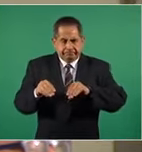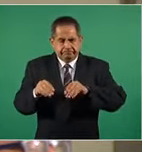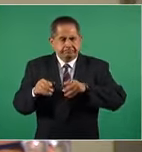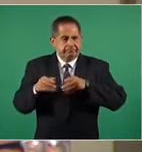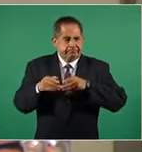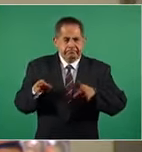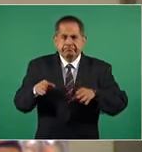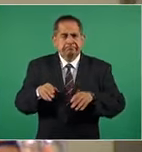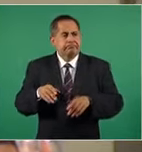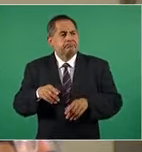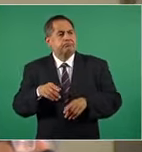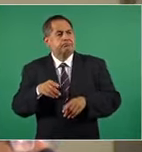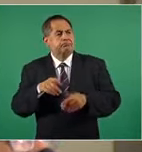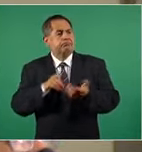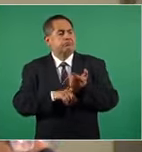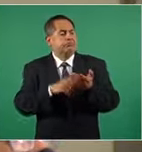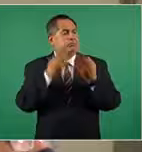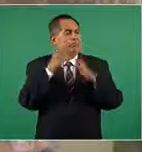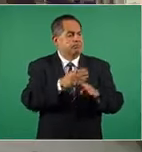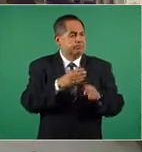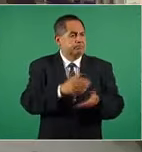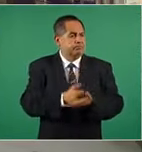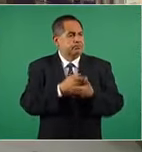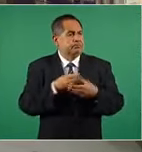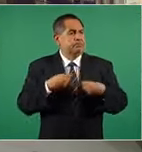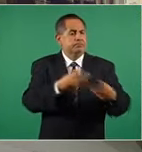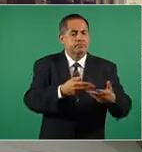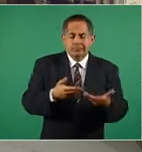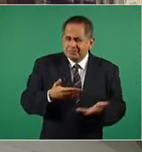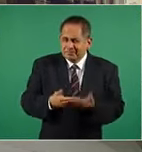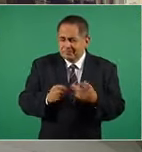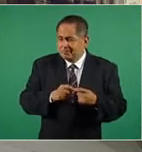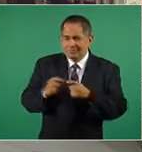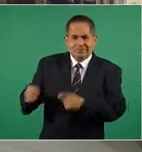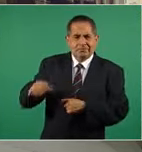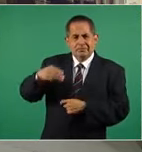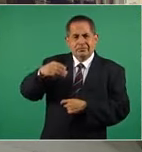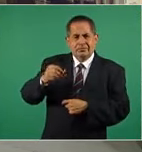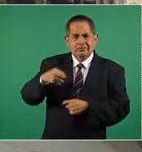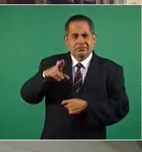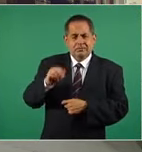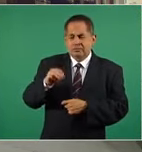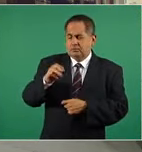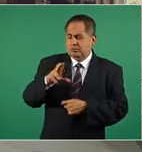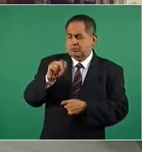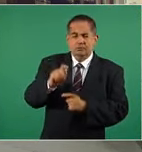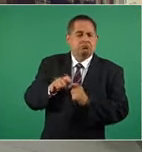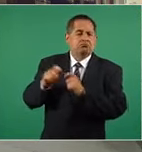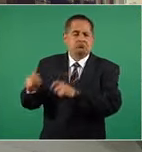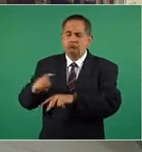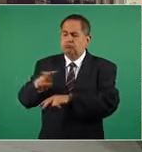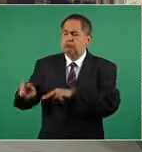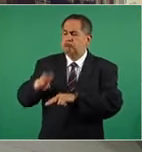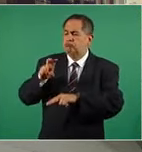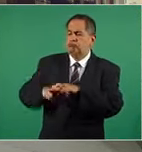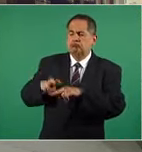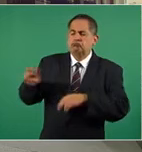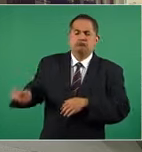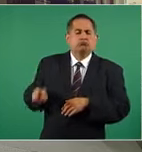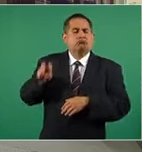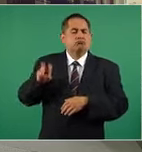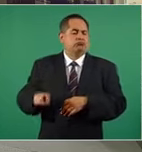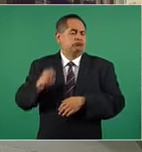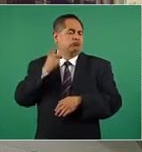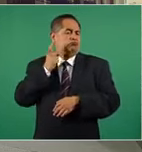cerró bancos del fobaproa y ahora Mario Moreno le da una curul en la Cámara Baja. Y usted